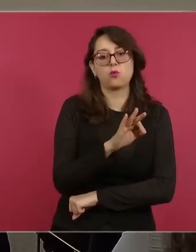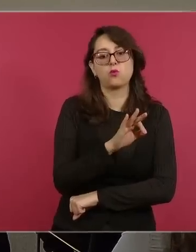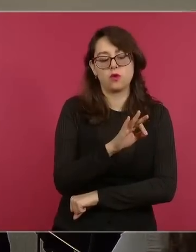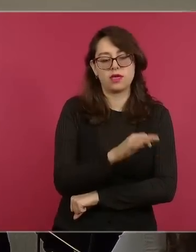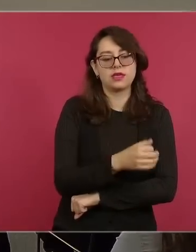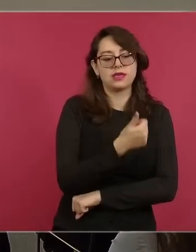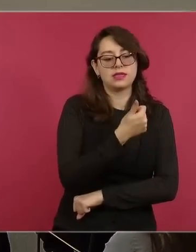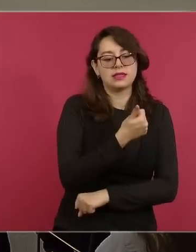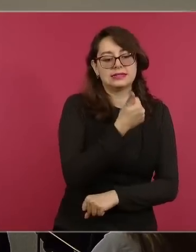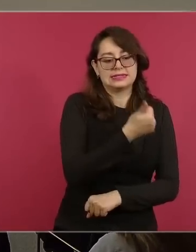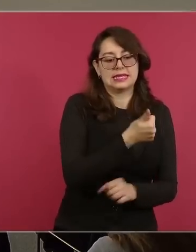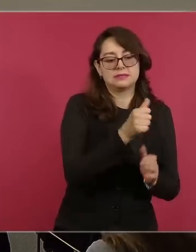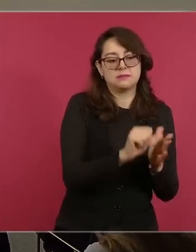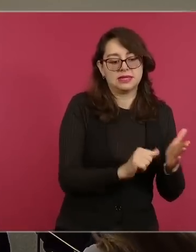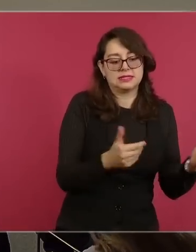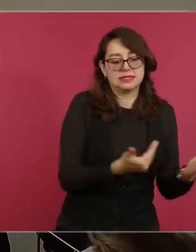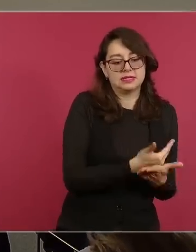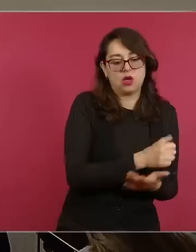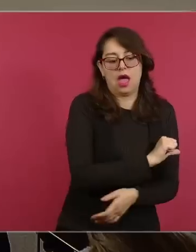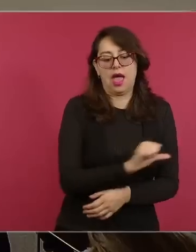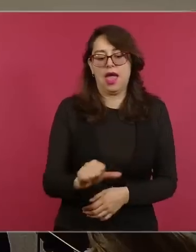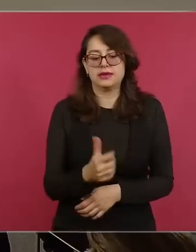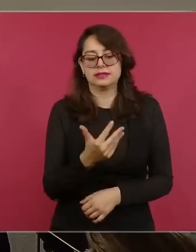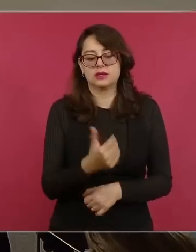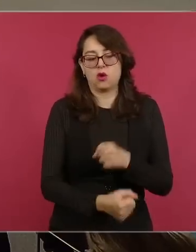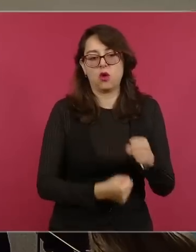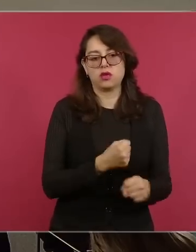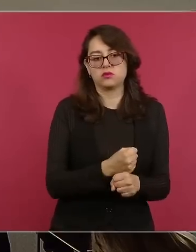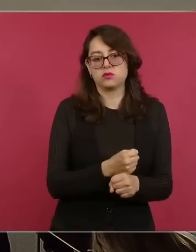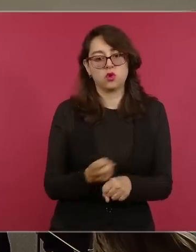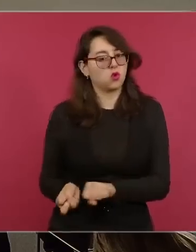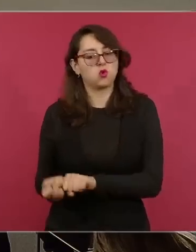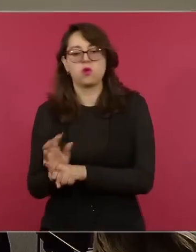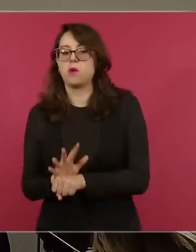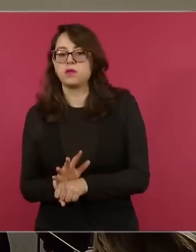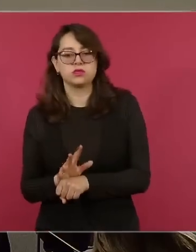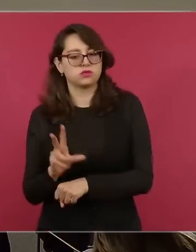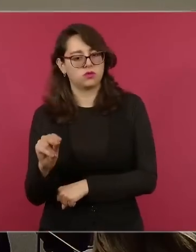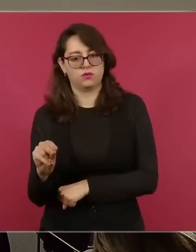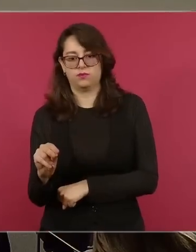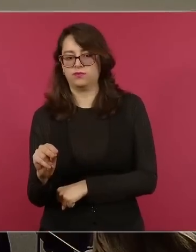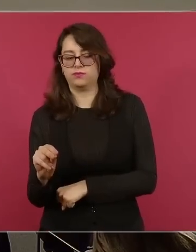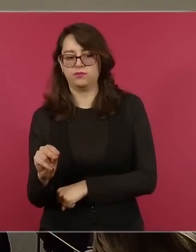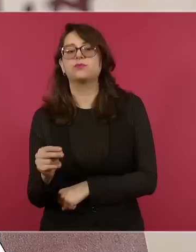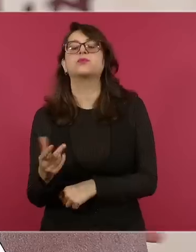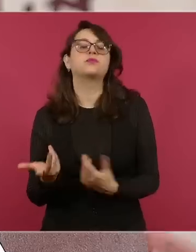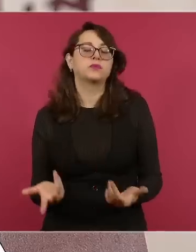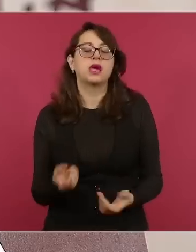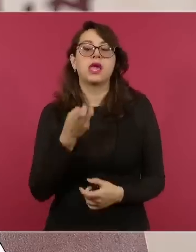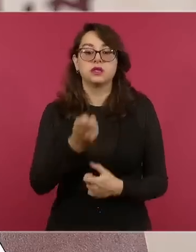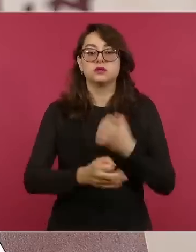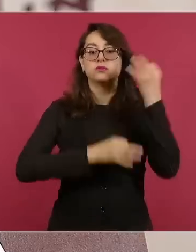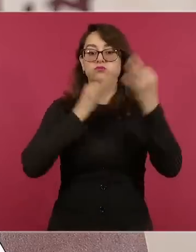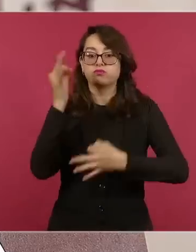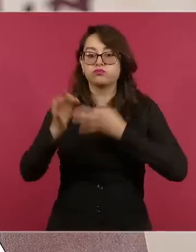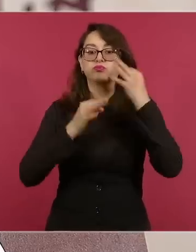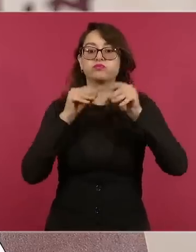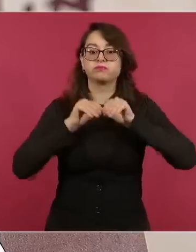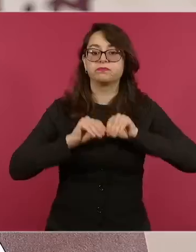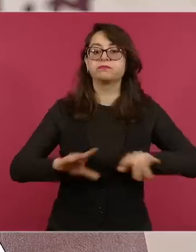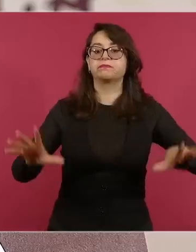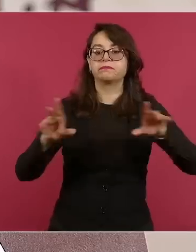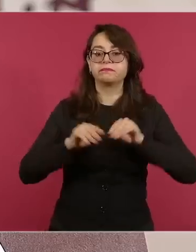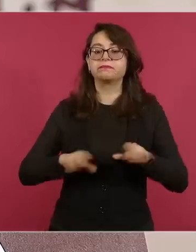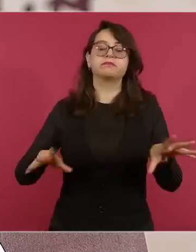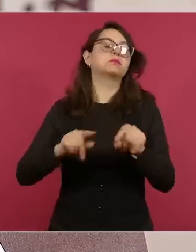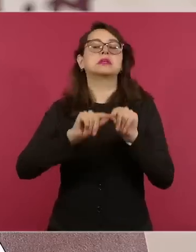meses. Y solamente recordar la siguiente, esta es una campaña nacional, estaremos difundiendo también en